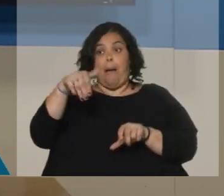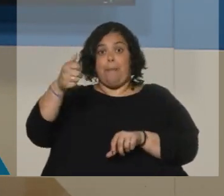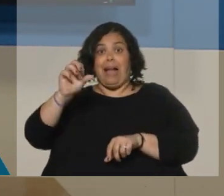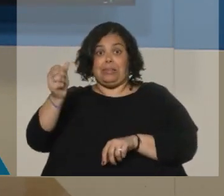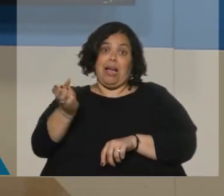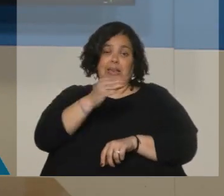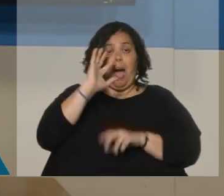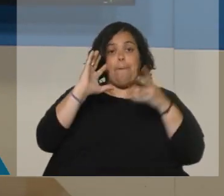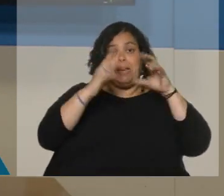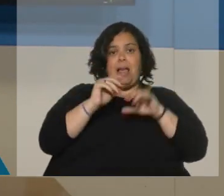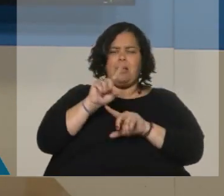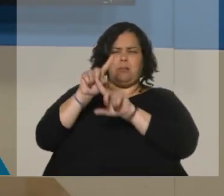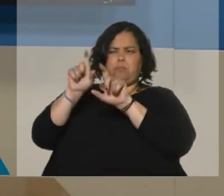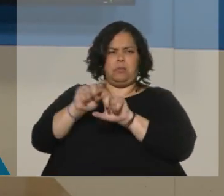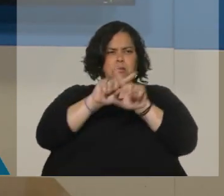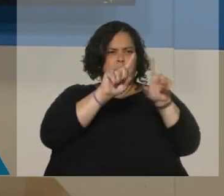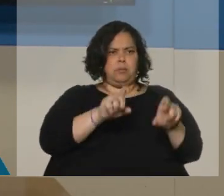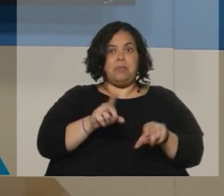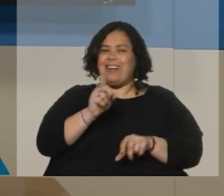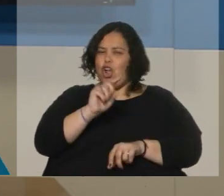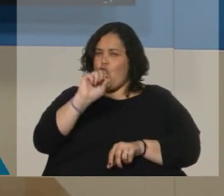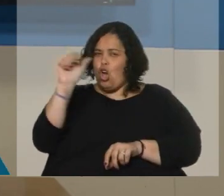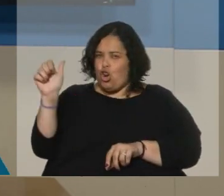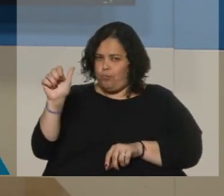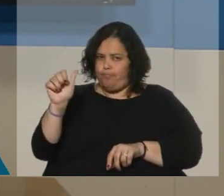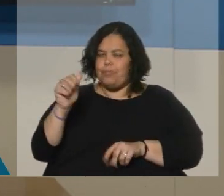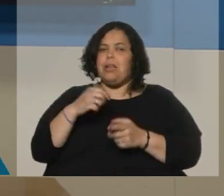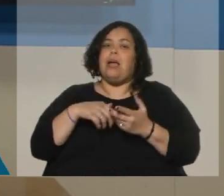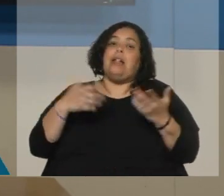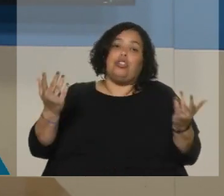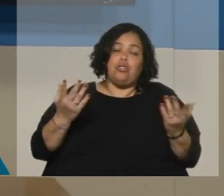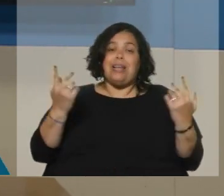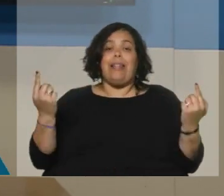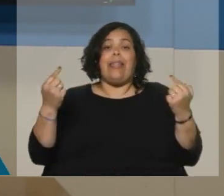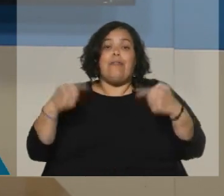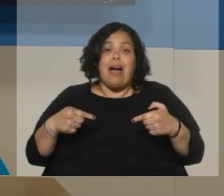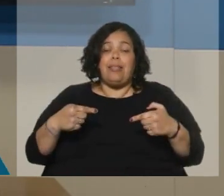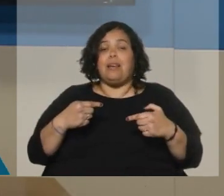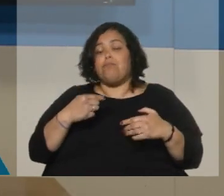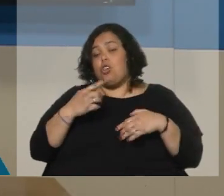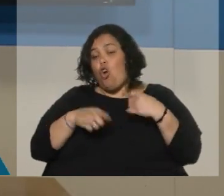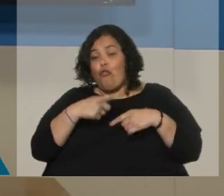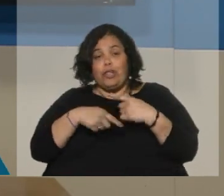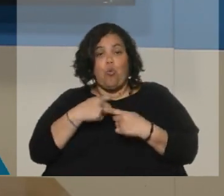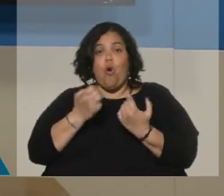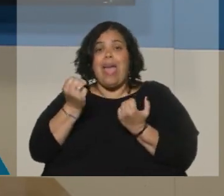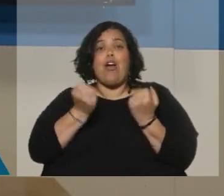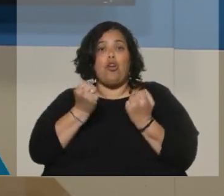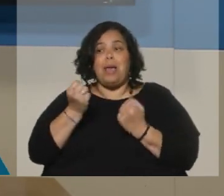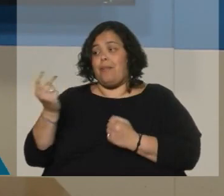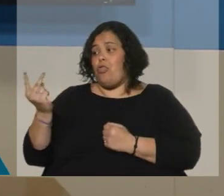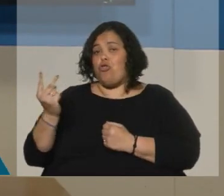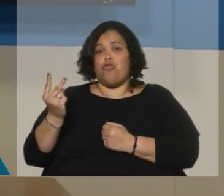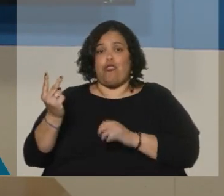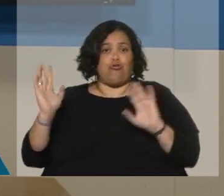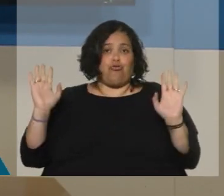cuestionando a Milley en materia económica. No lo logró. Entonces el debate transcurrió en el plano económico entre el ministro,